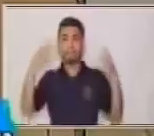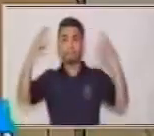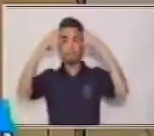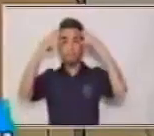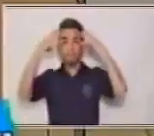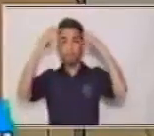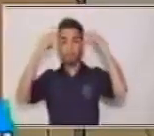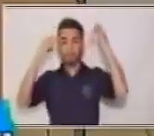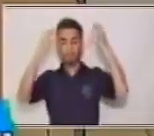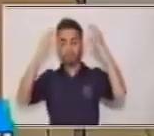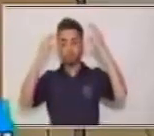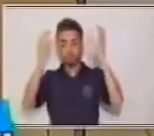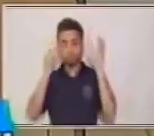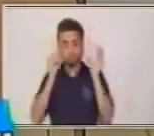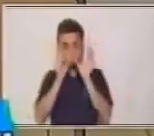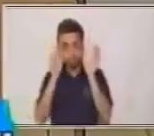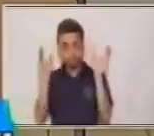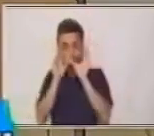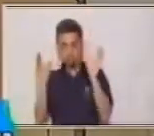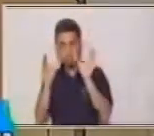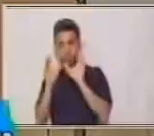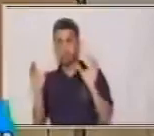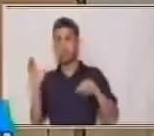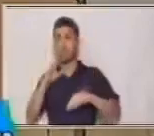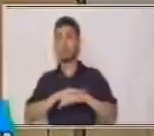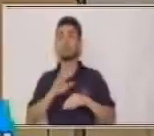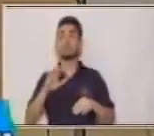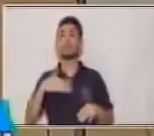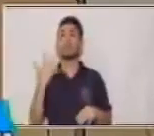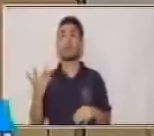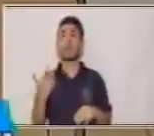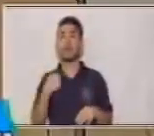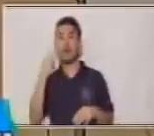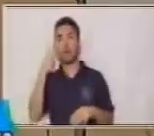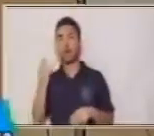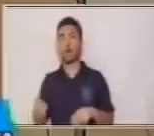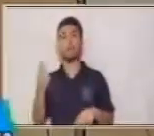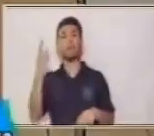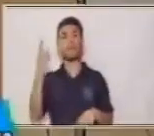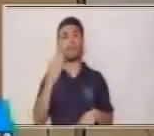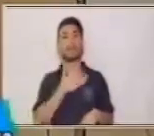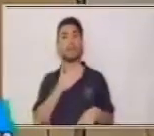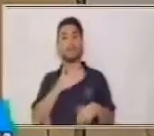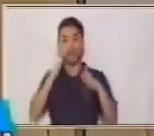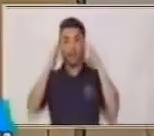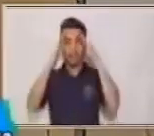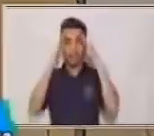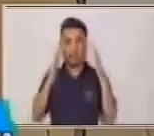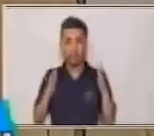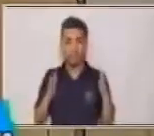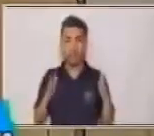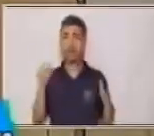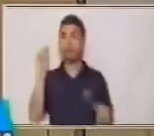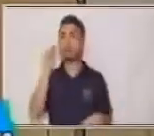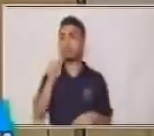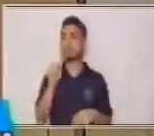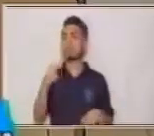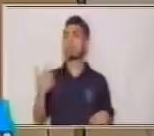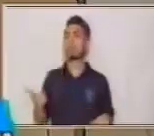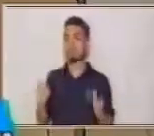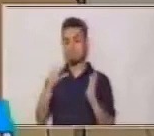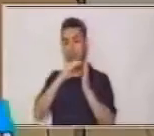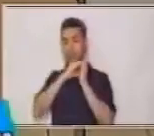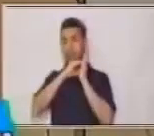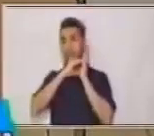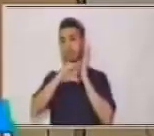decodificando y, sobre todo, nos va a hacer comprender. Nuestra atención está sobre el texto